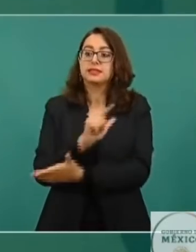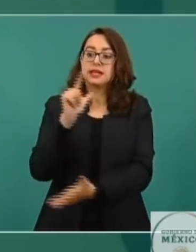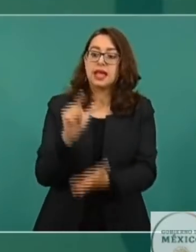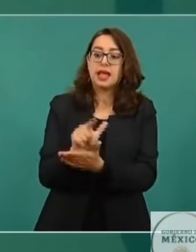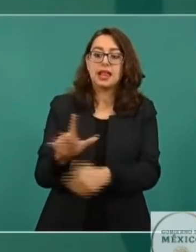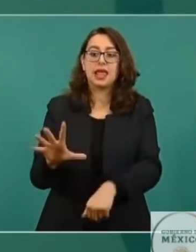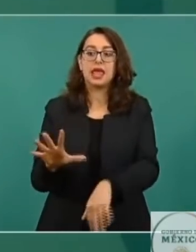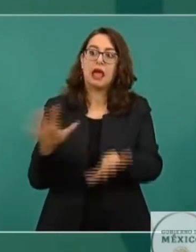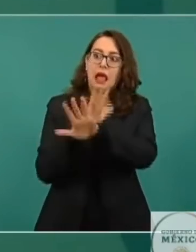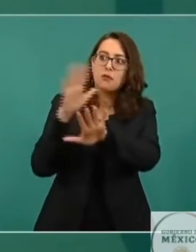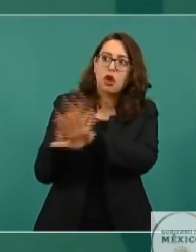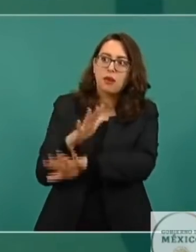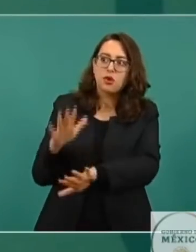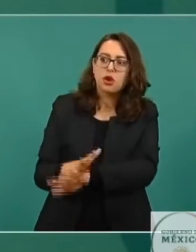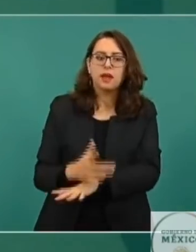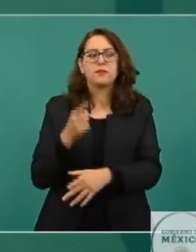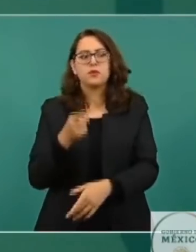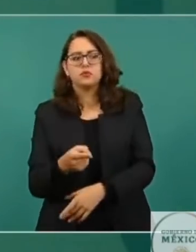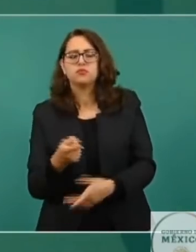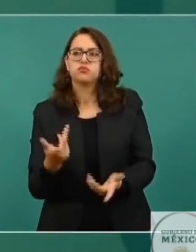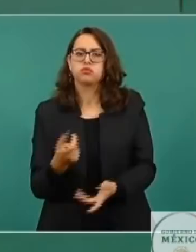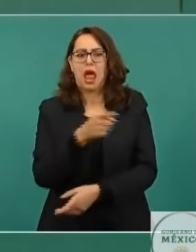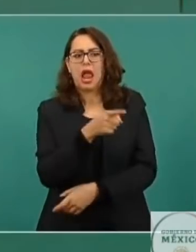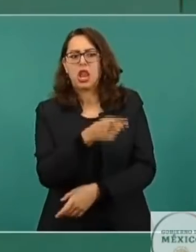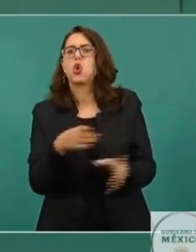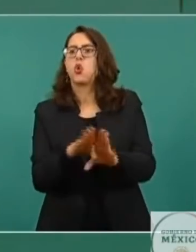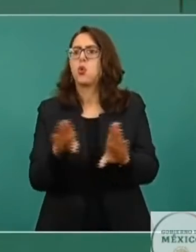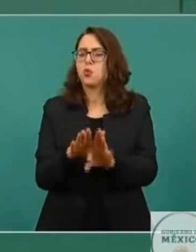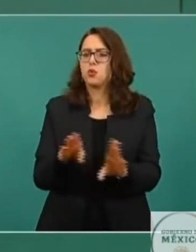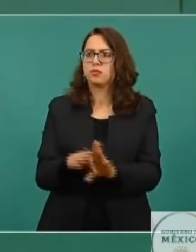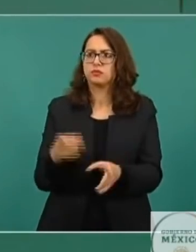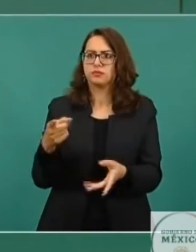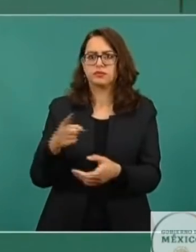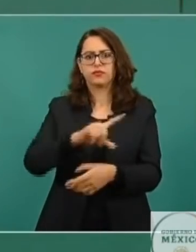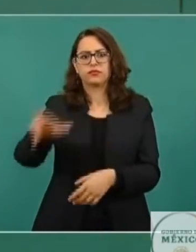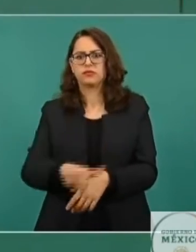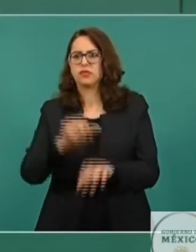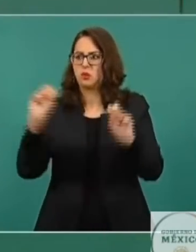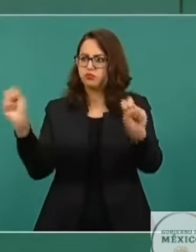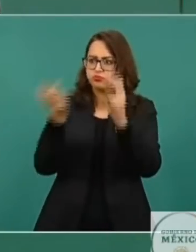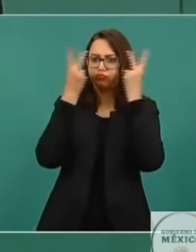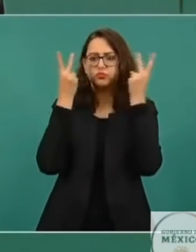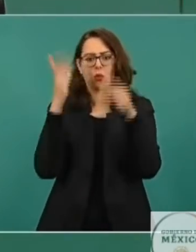por qué fue la ruptura, quién le aconsejó